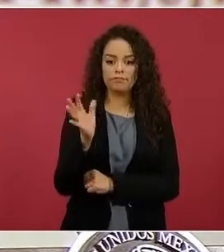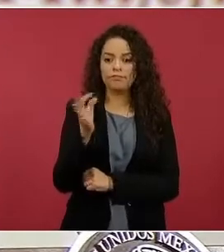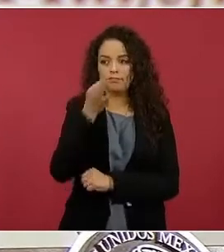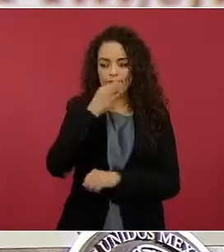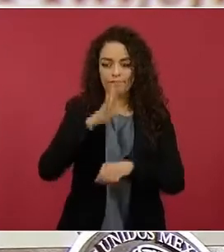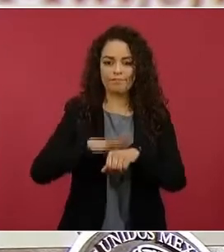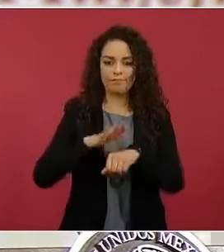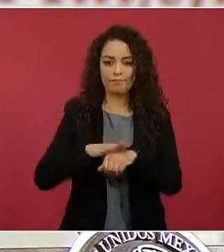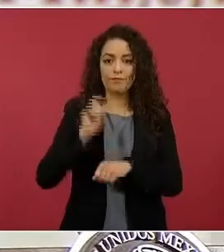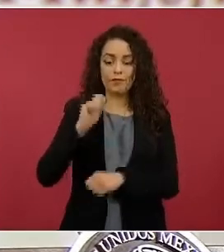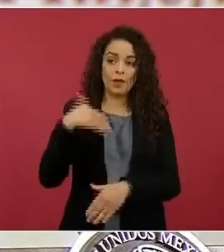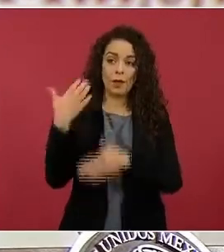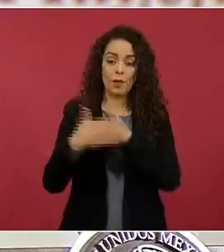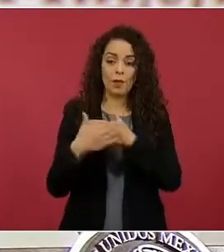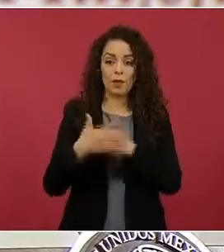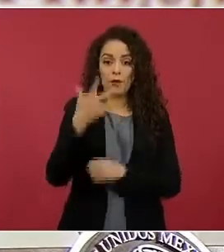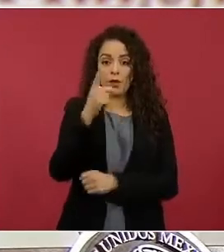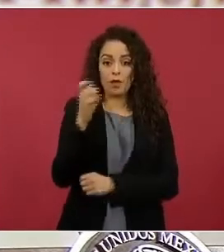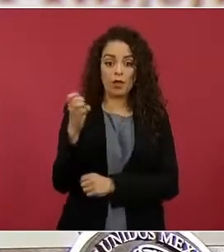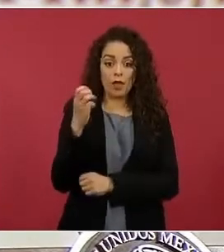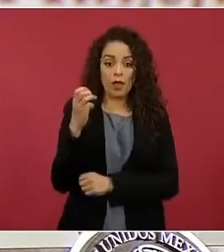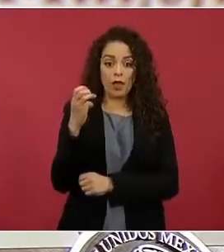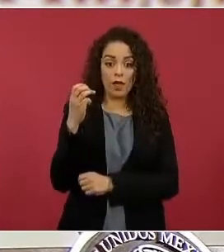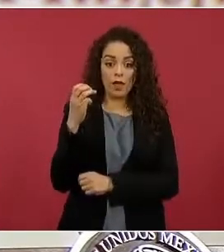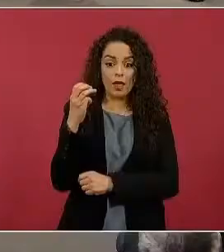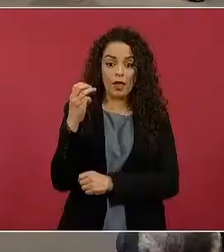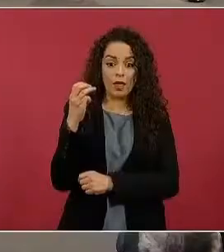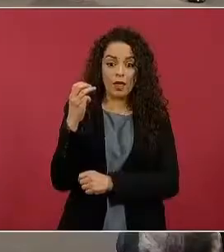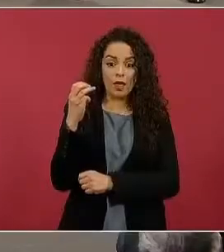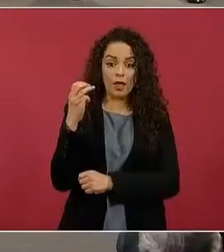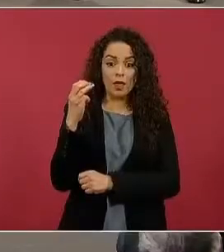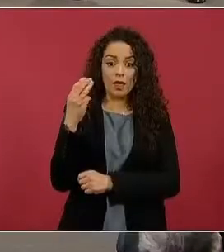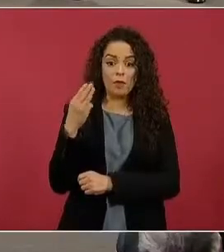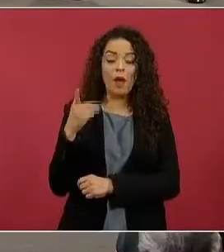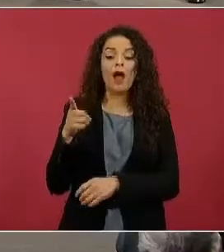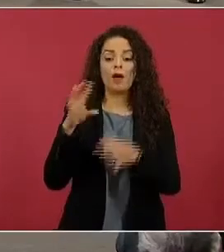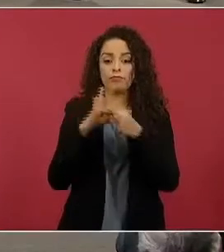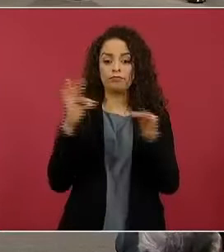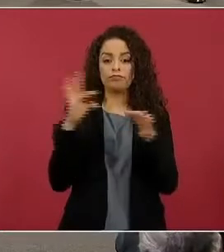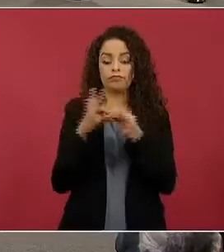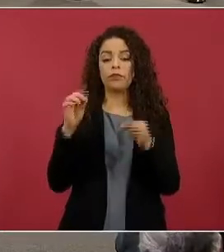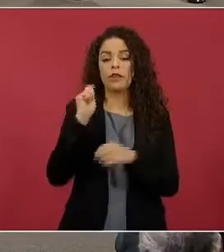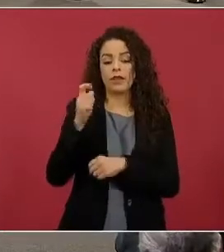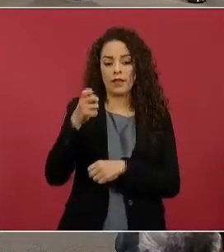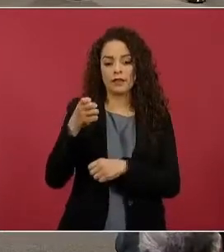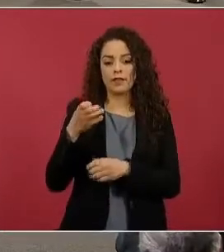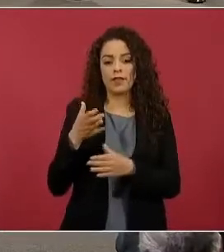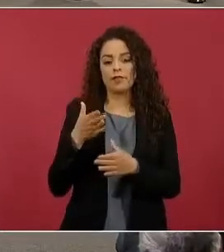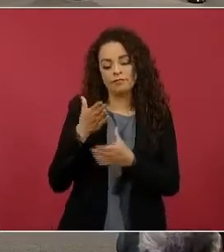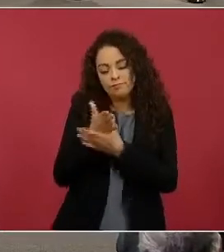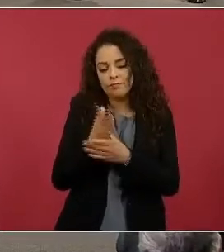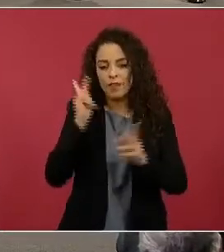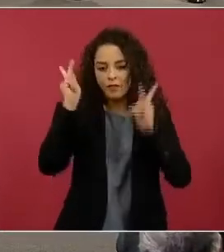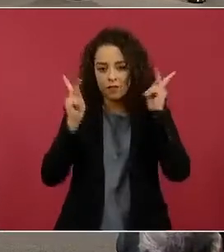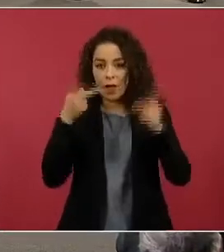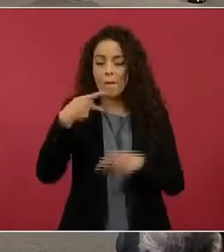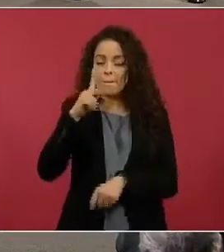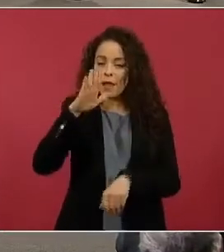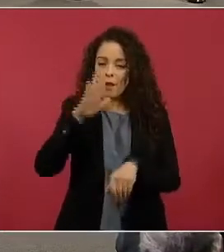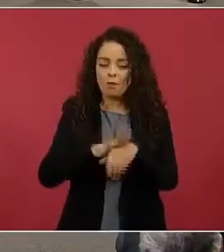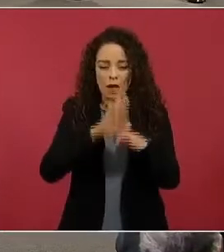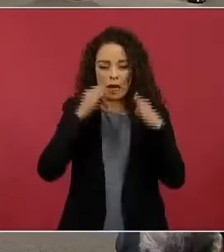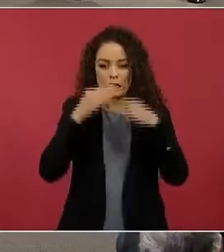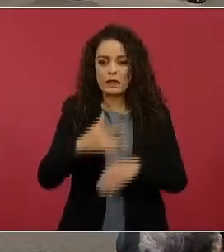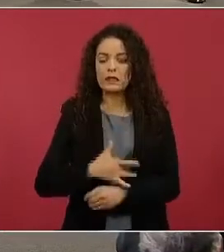con toda seguridad el próximo 8 de marzo presentará el informe de esta visita. Pero uno de los temas que llama más la preocupación y que tenemos